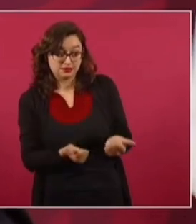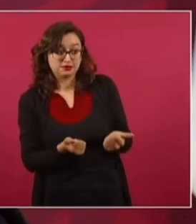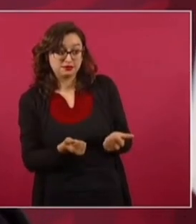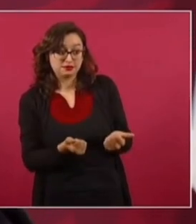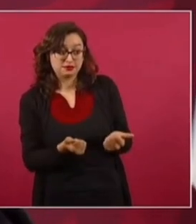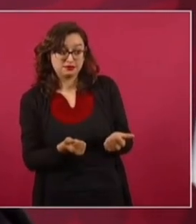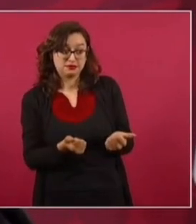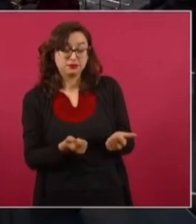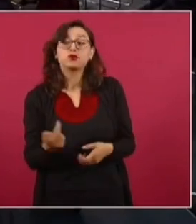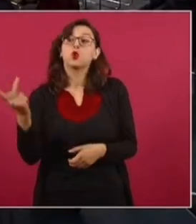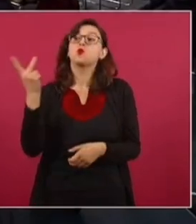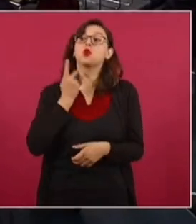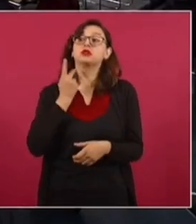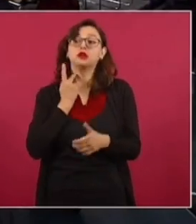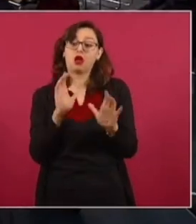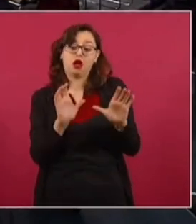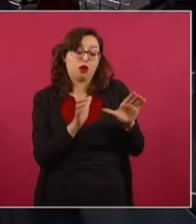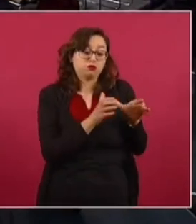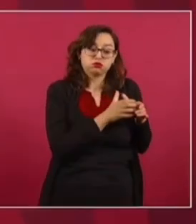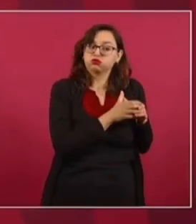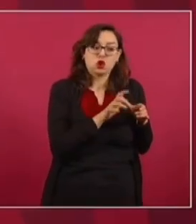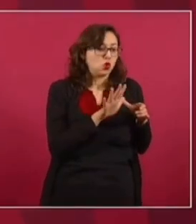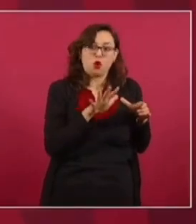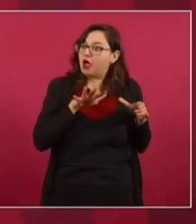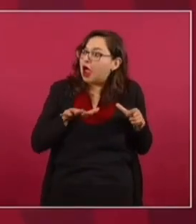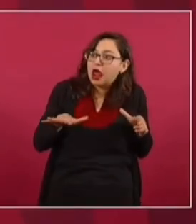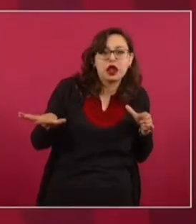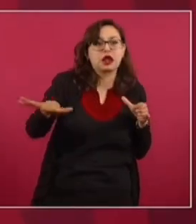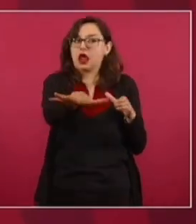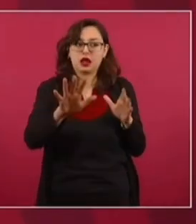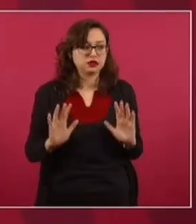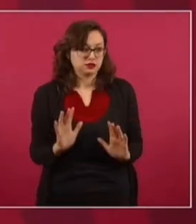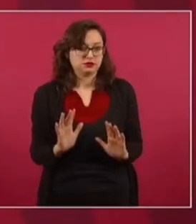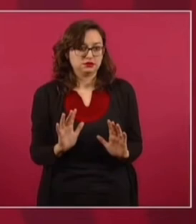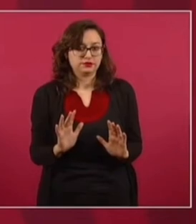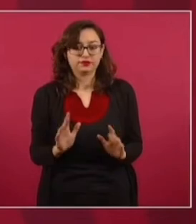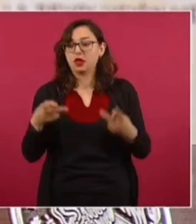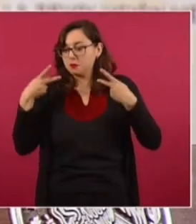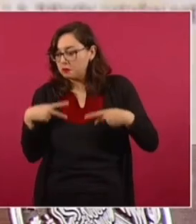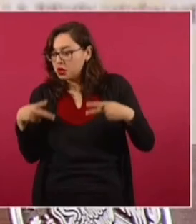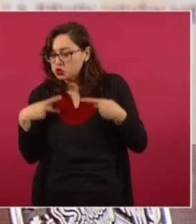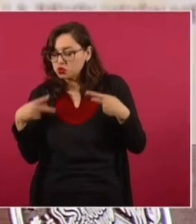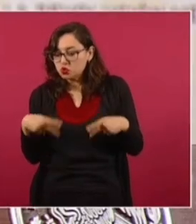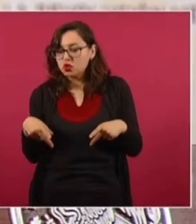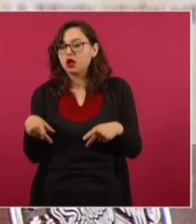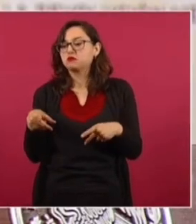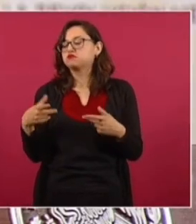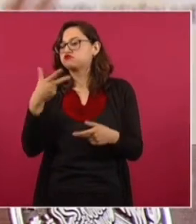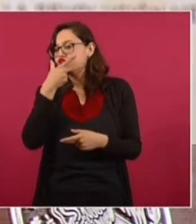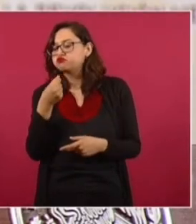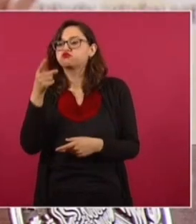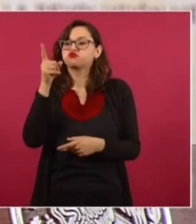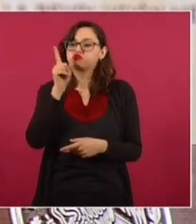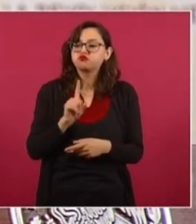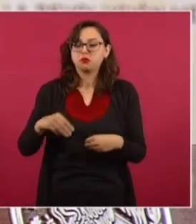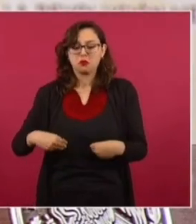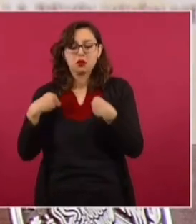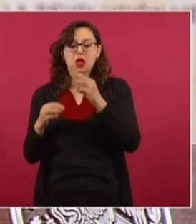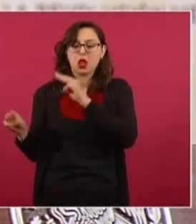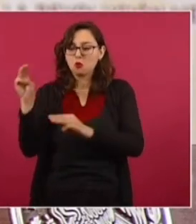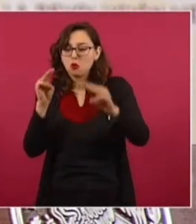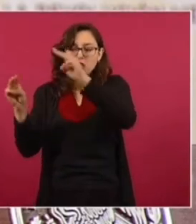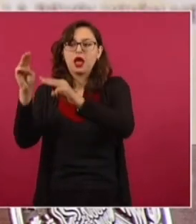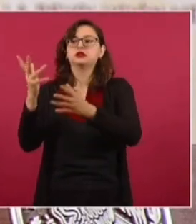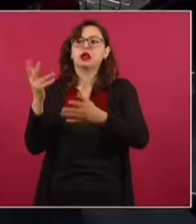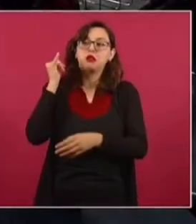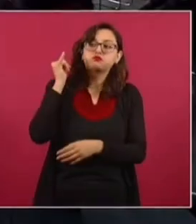no es asunto solo de las élites, y que vale lo mismo el voto de un compañero o de una compañera, de la Sierra Tarahumara, de